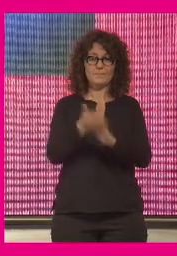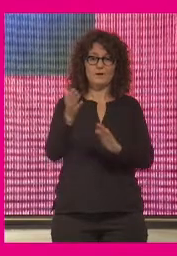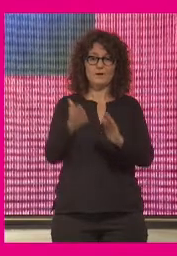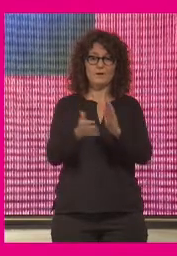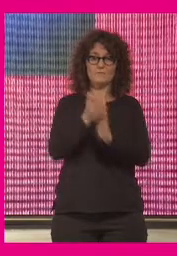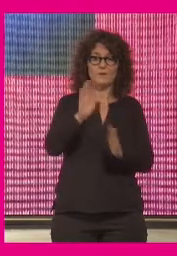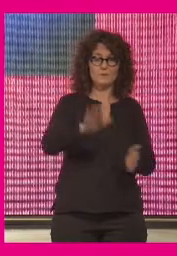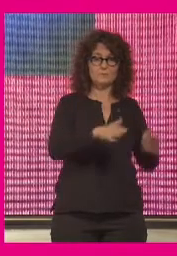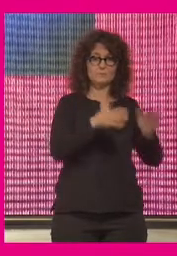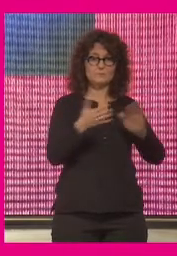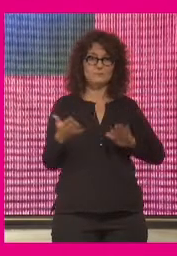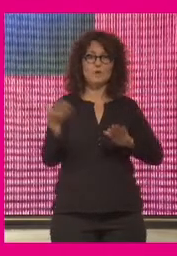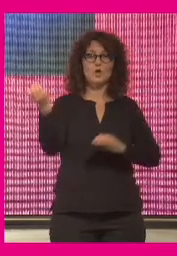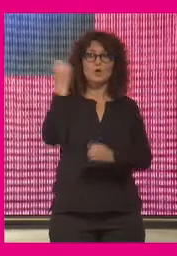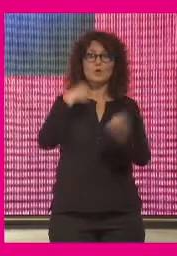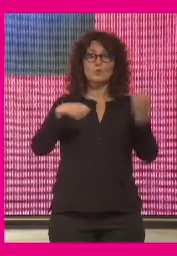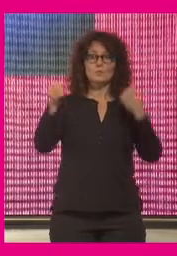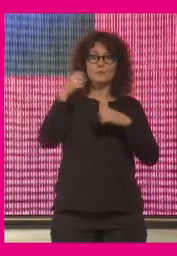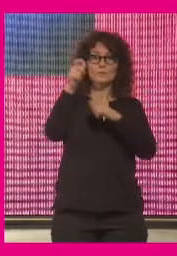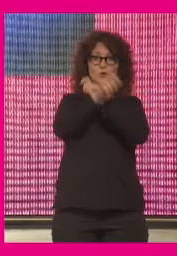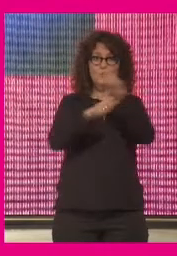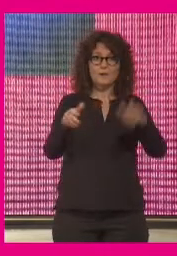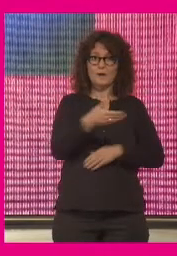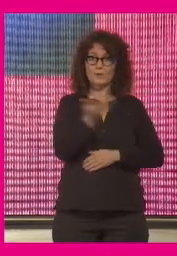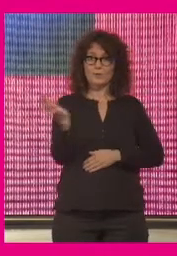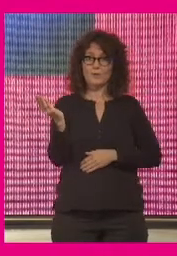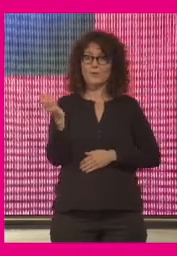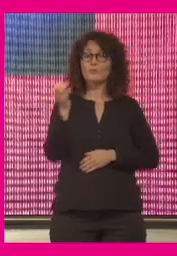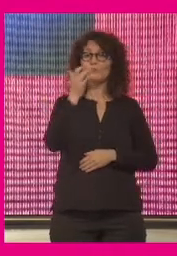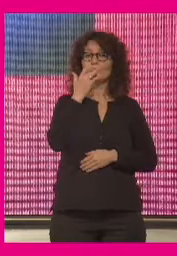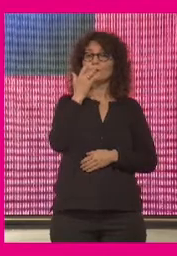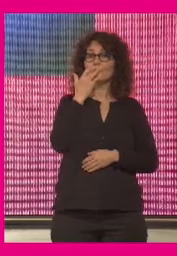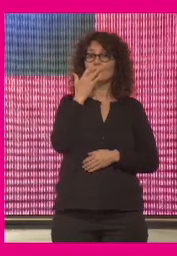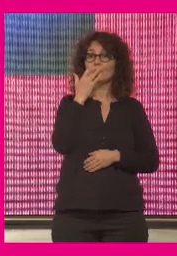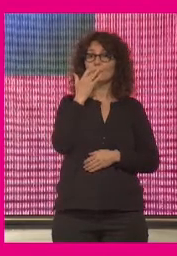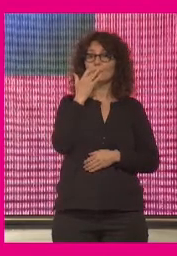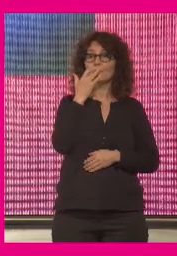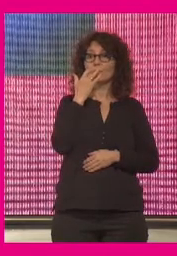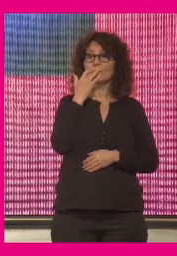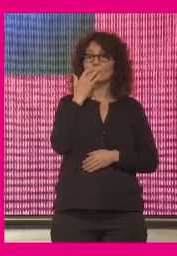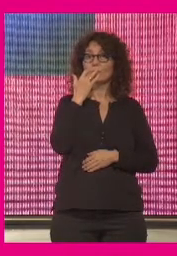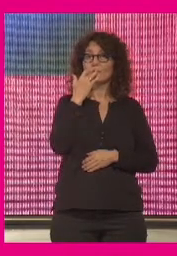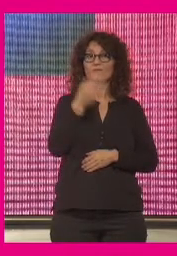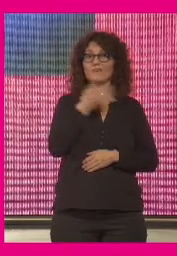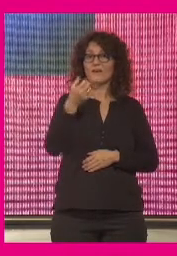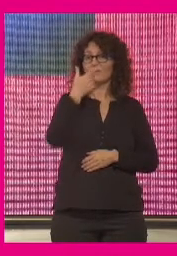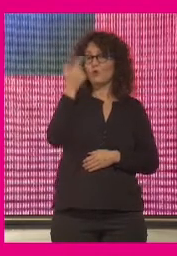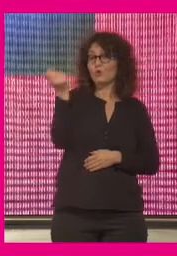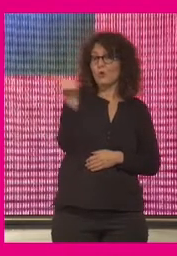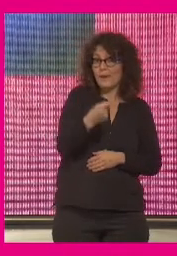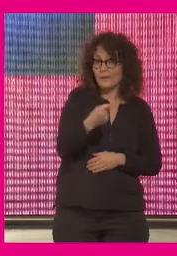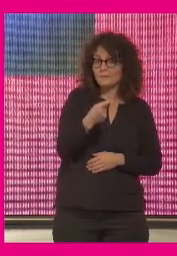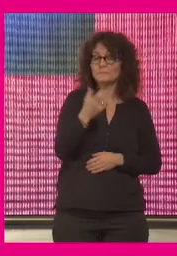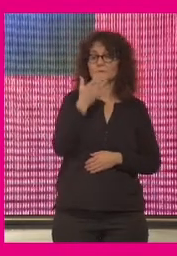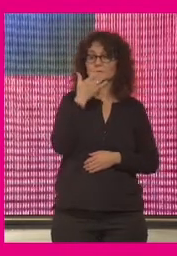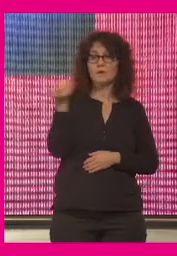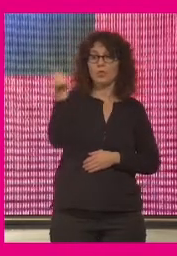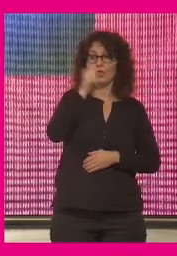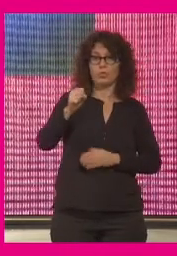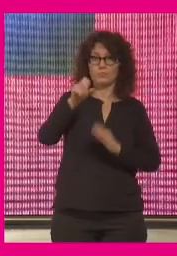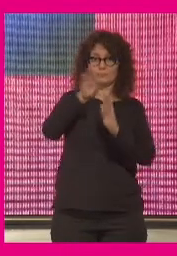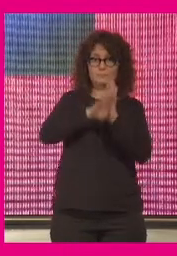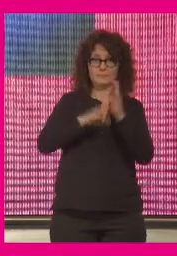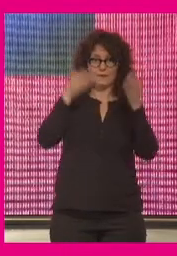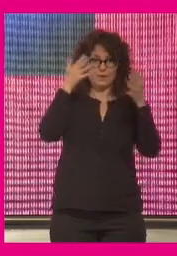comportamiento de la población son ineficaces por ejemplo o poco eficaces frente a quienes desobedecen las recomendaciones